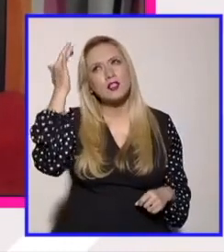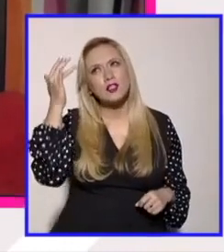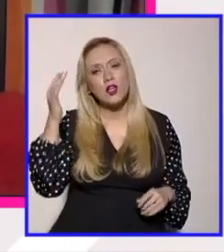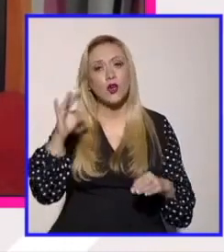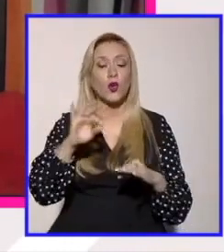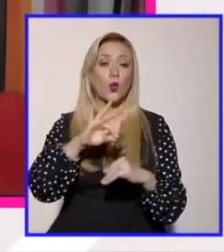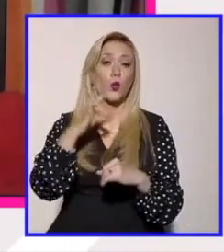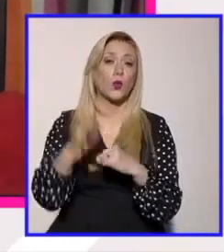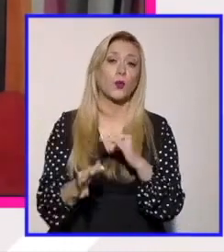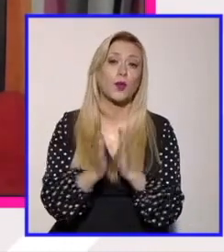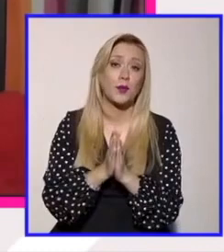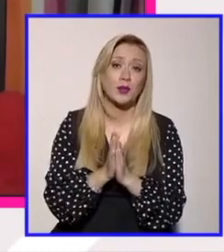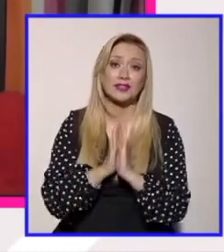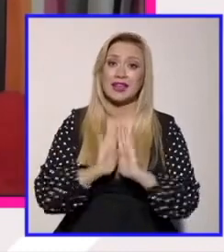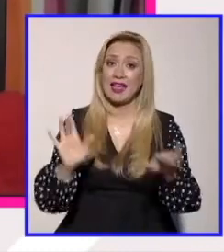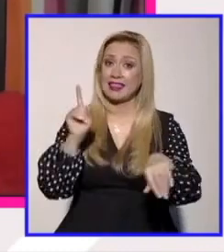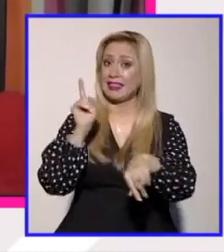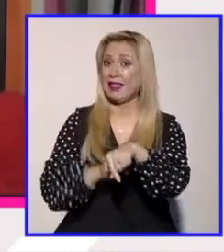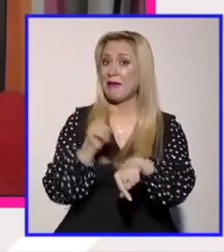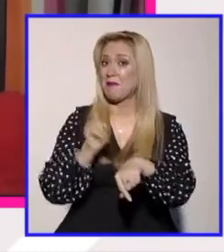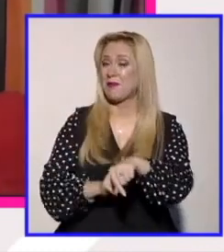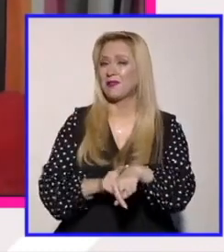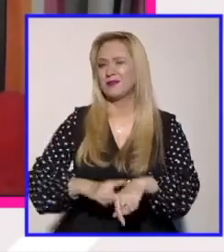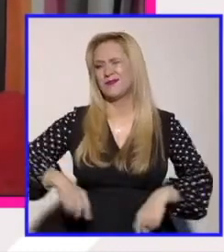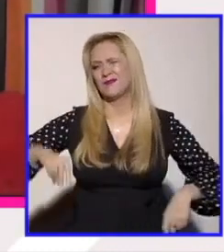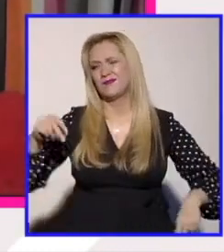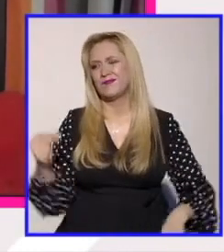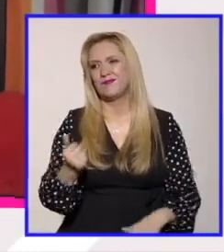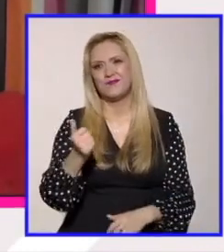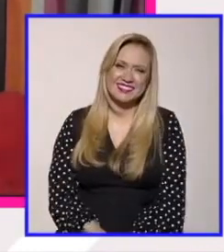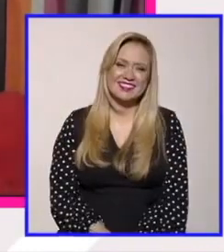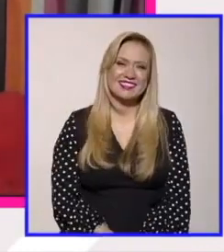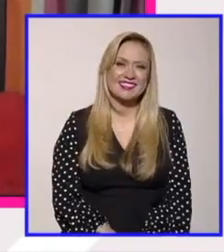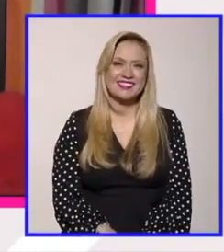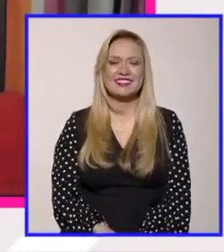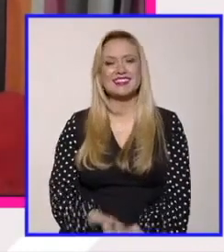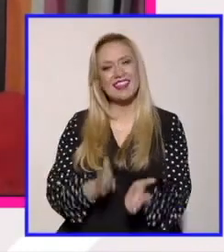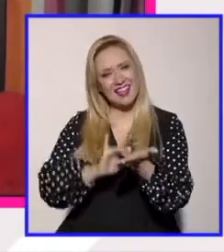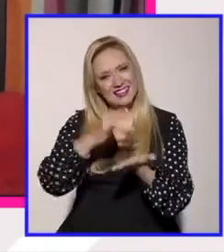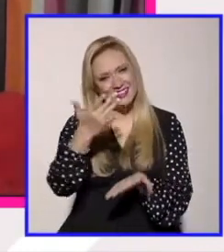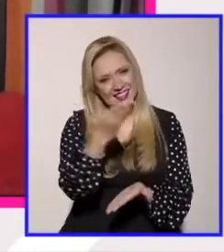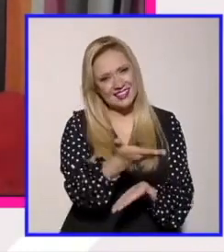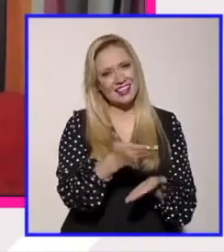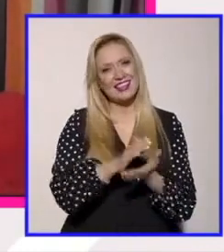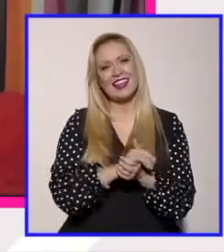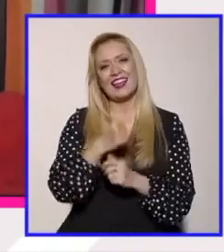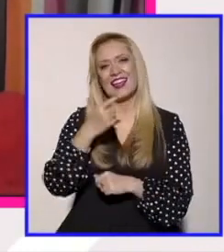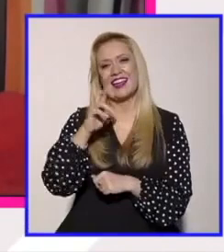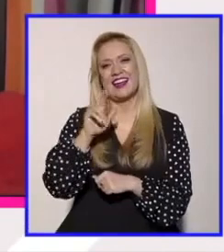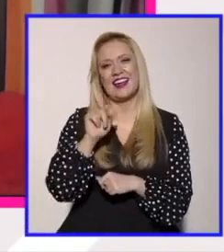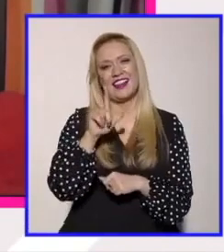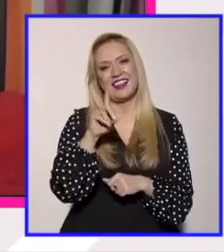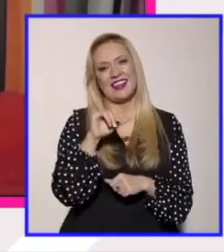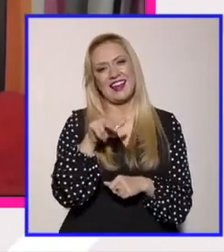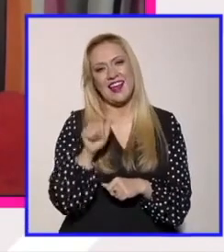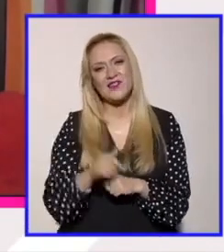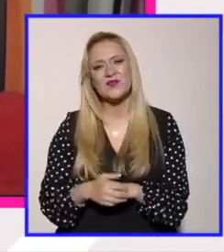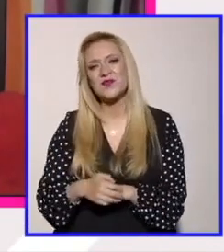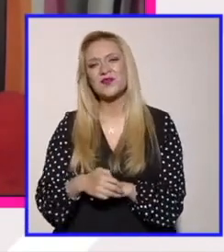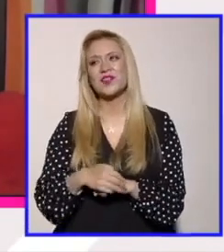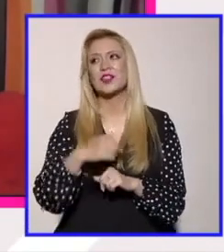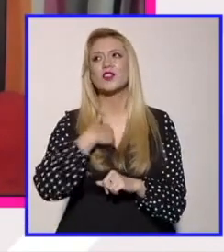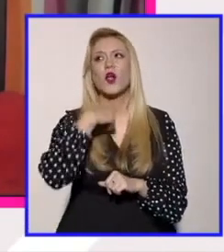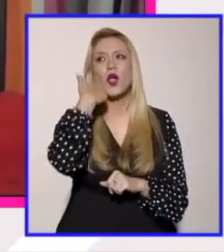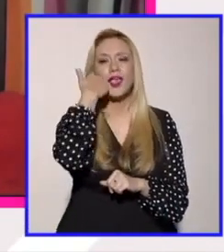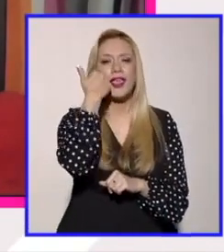final por favor porque ya el tiempo pues como siempre se va muy rápido gracias querida Geraldina bueno yo quisiera